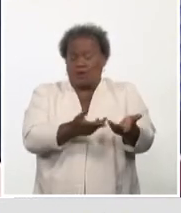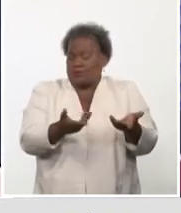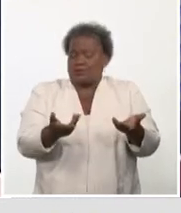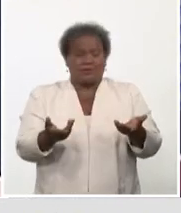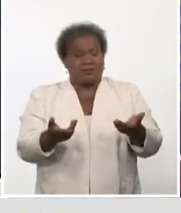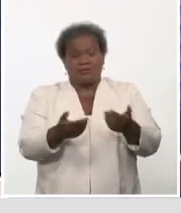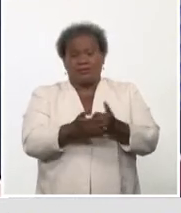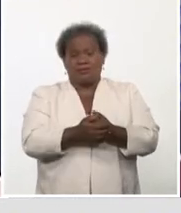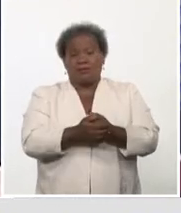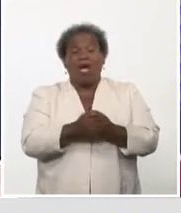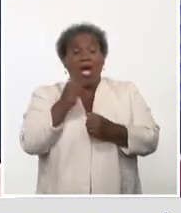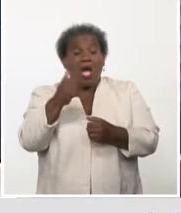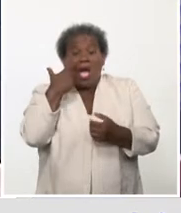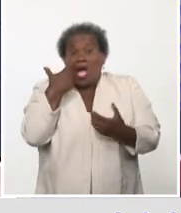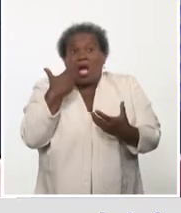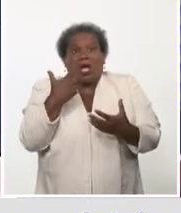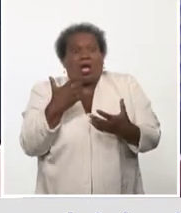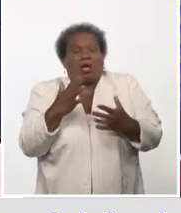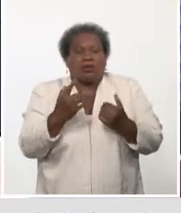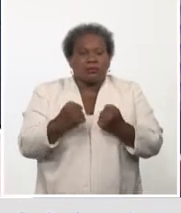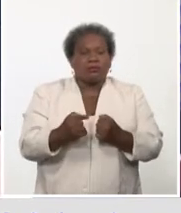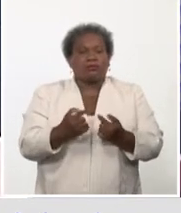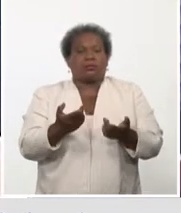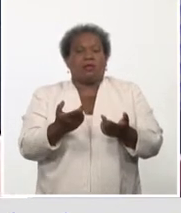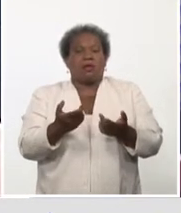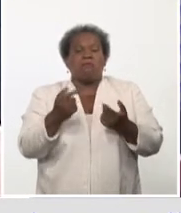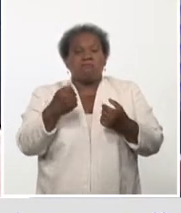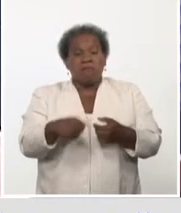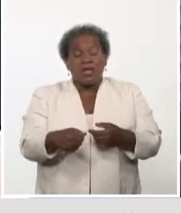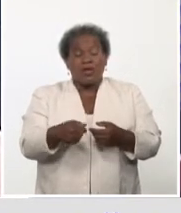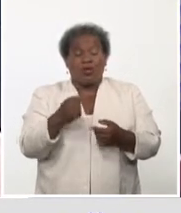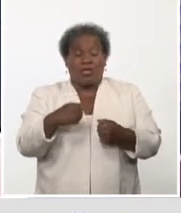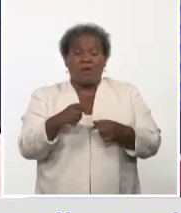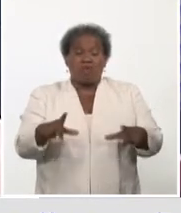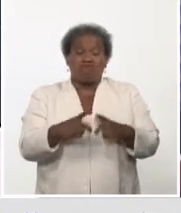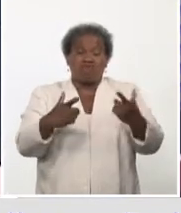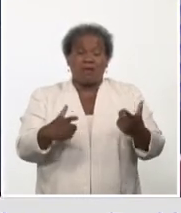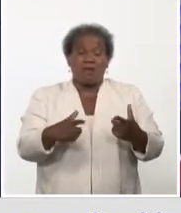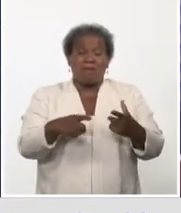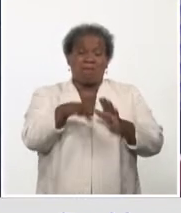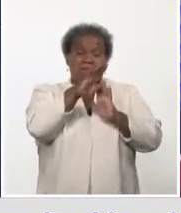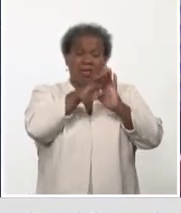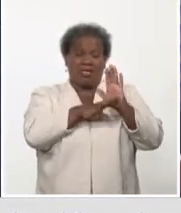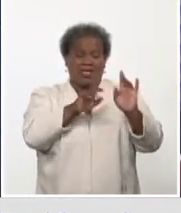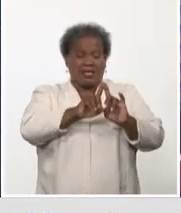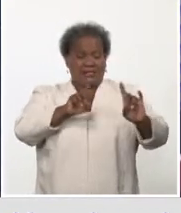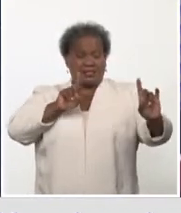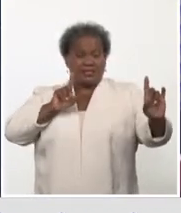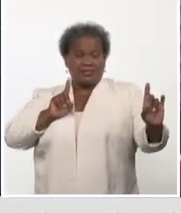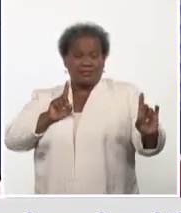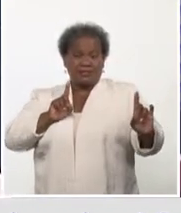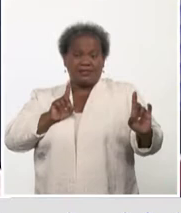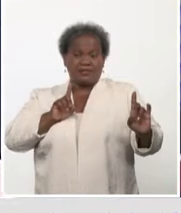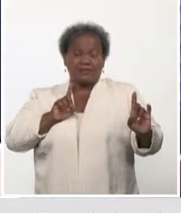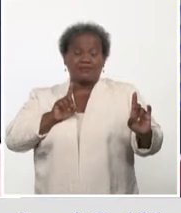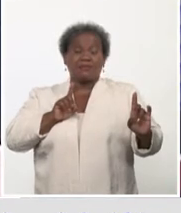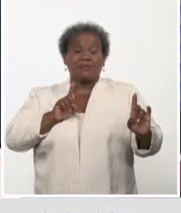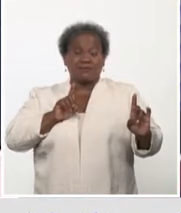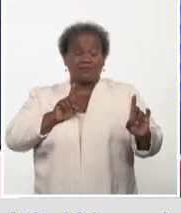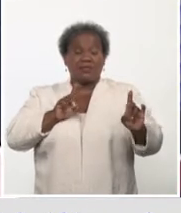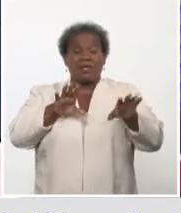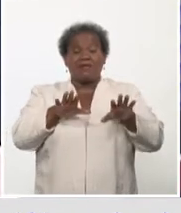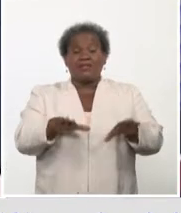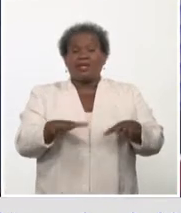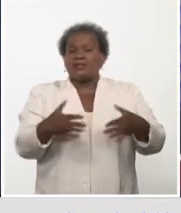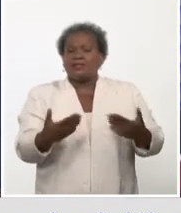imprescindible salir de la casa, deben extremarse igualmente las medidas, del distanciamiento físico, evitar también